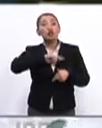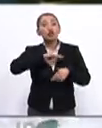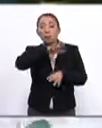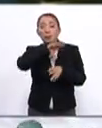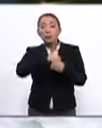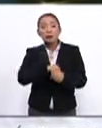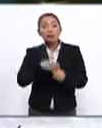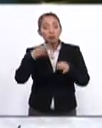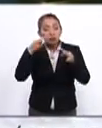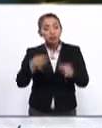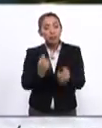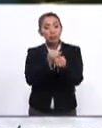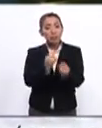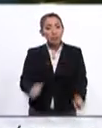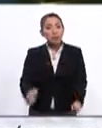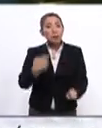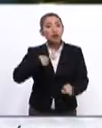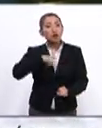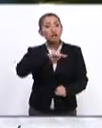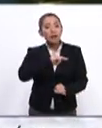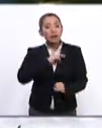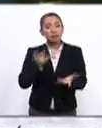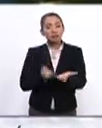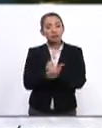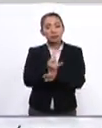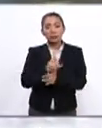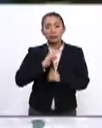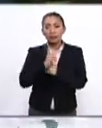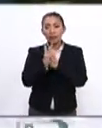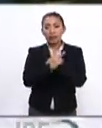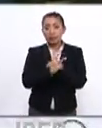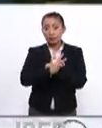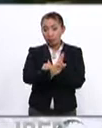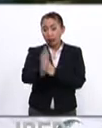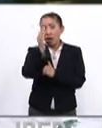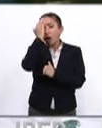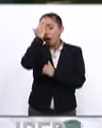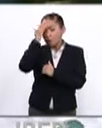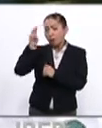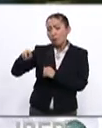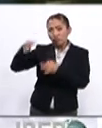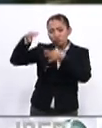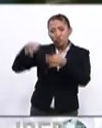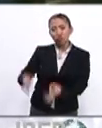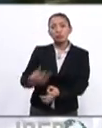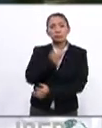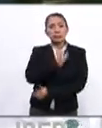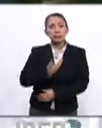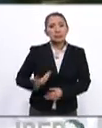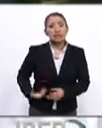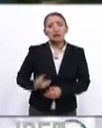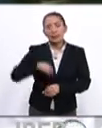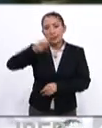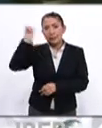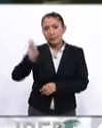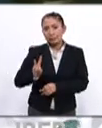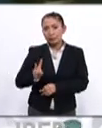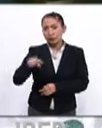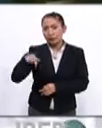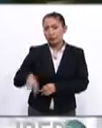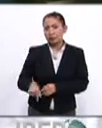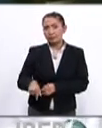integridad, para nuestra independencia y para nuestra soberanía nacional. Reconocemos como legítimo presidente de la República